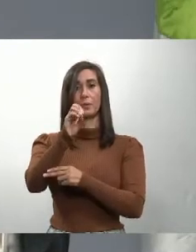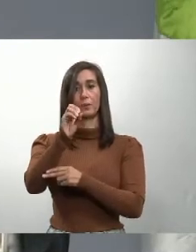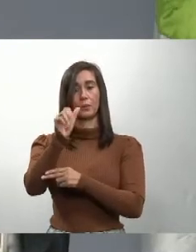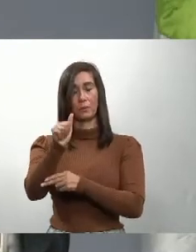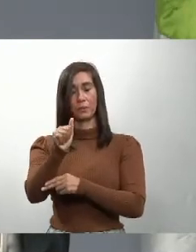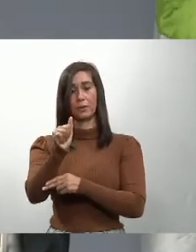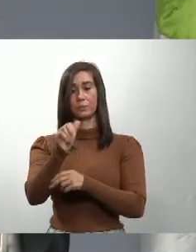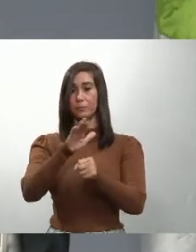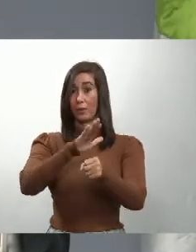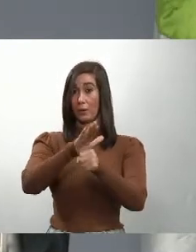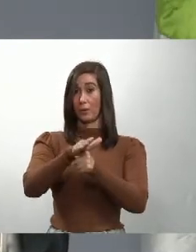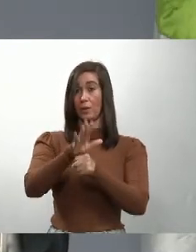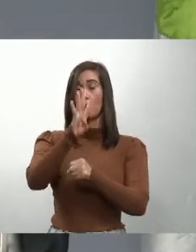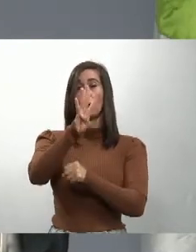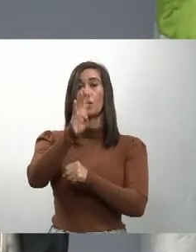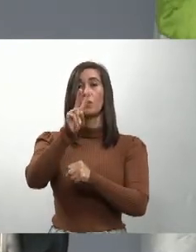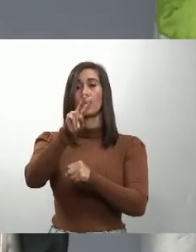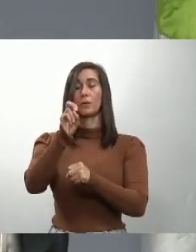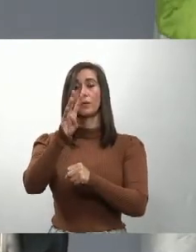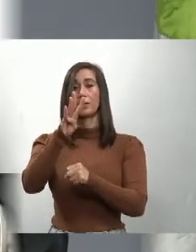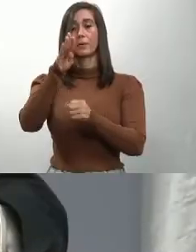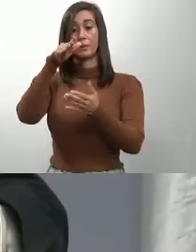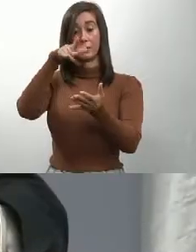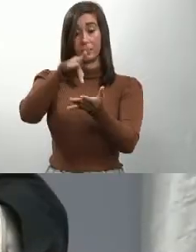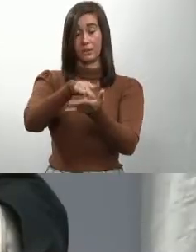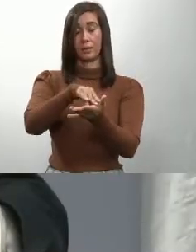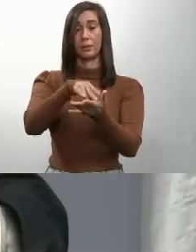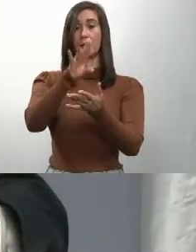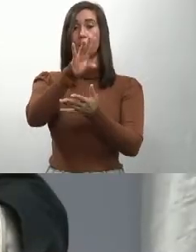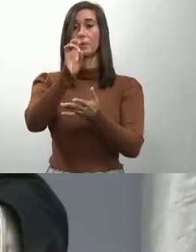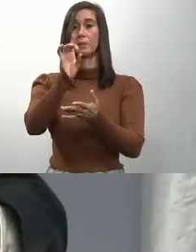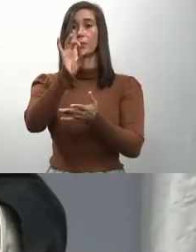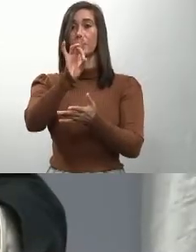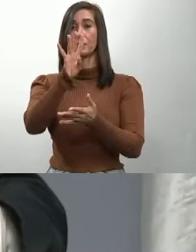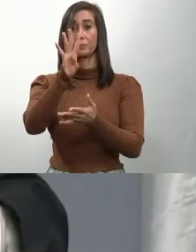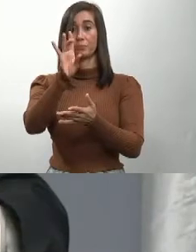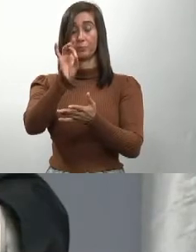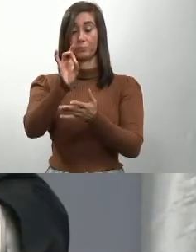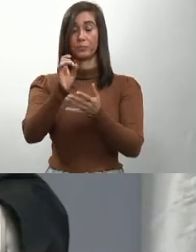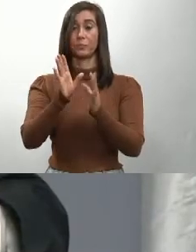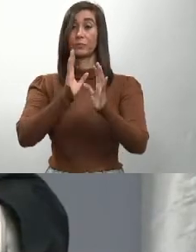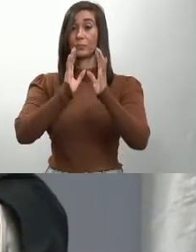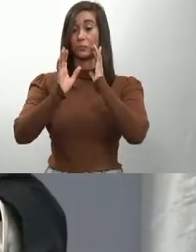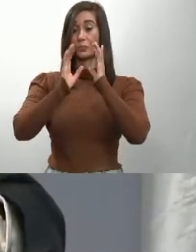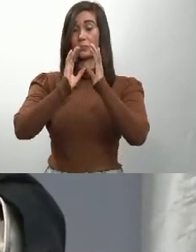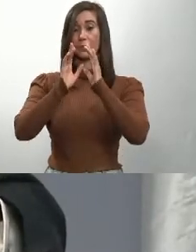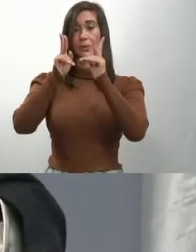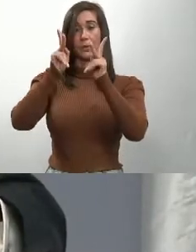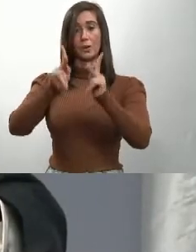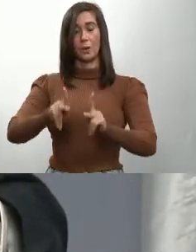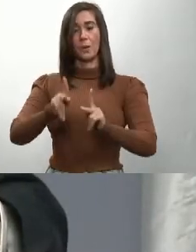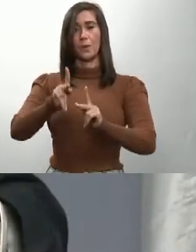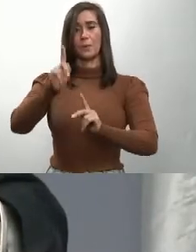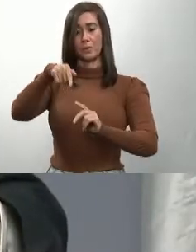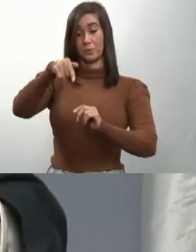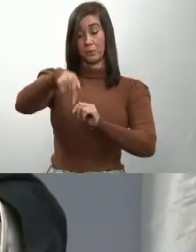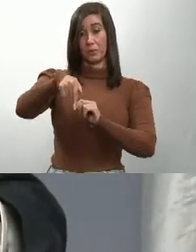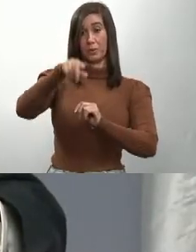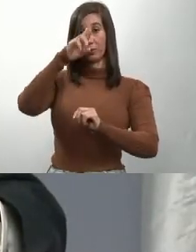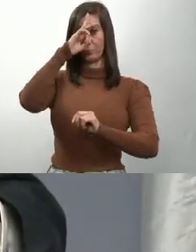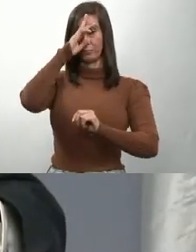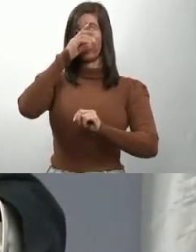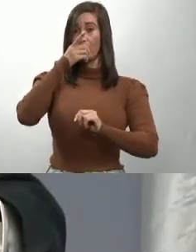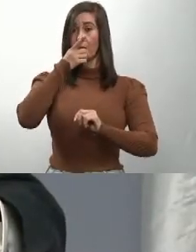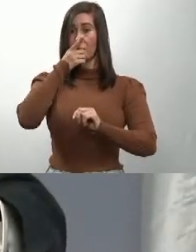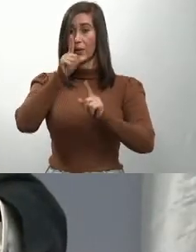247.748 interacciones con ciudadanos del territorio